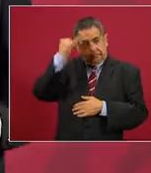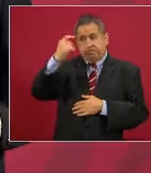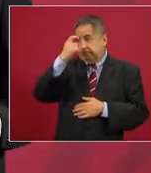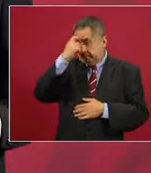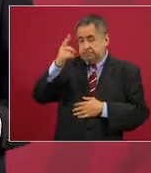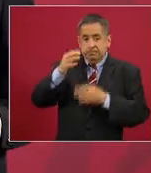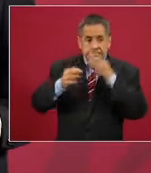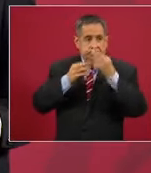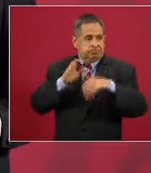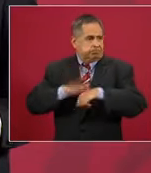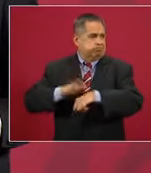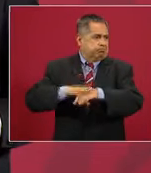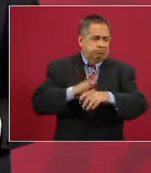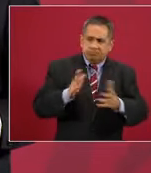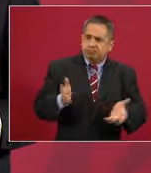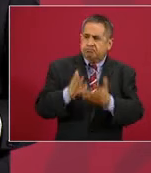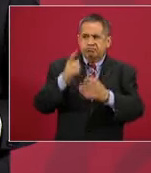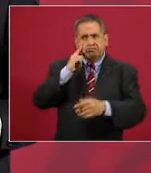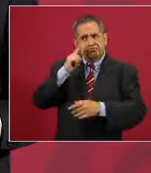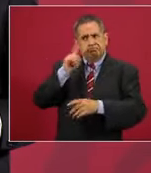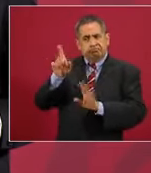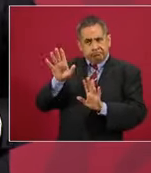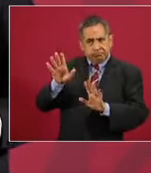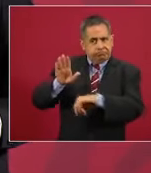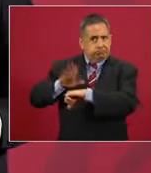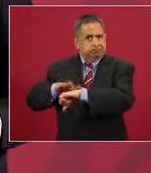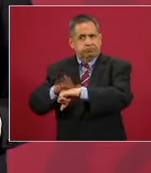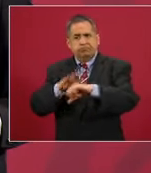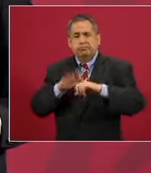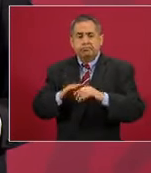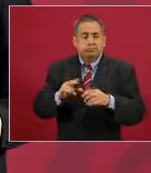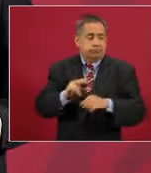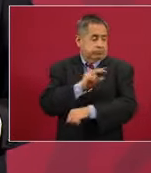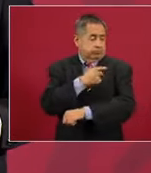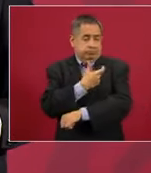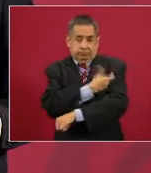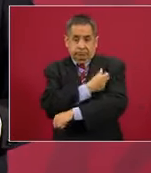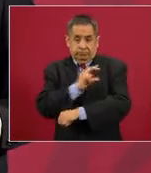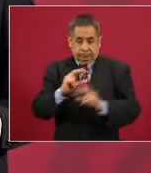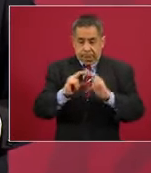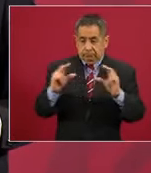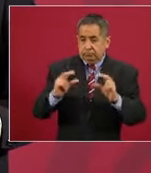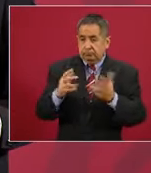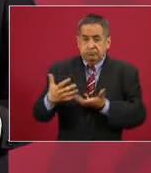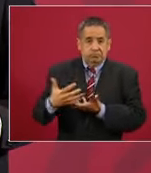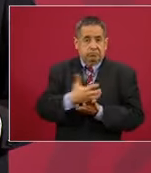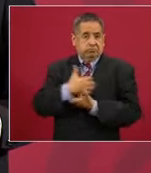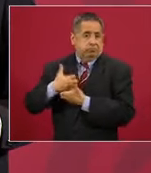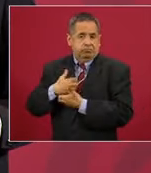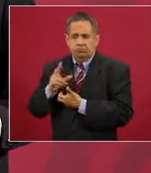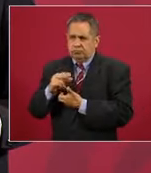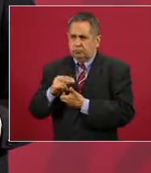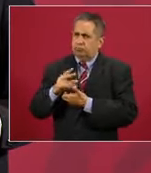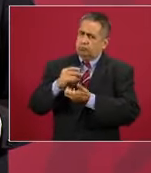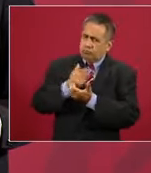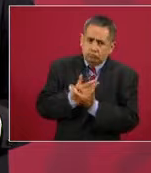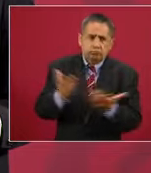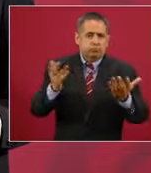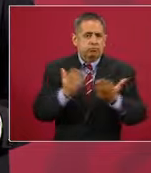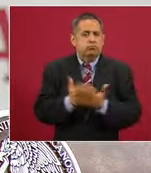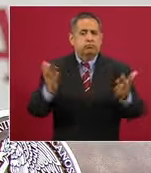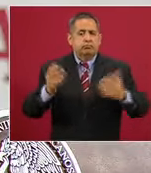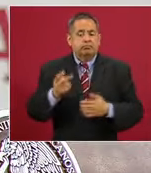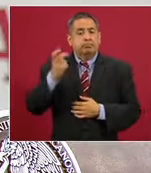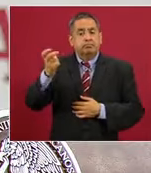de esta iniciativa y nos tienen en